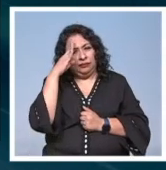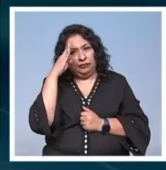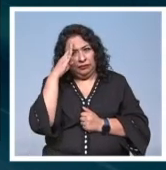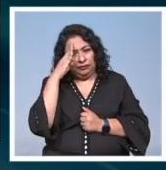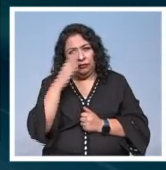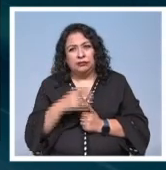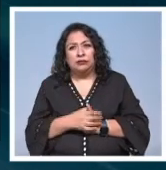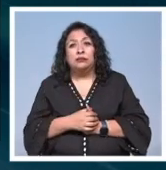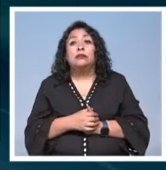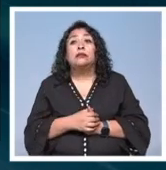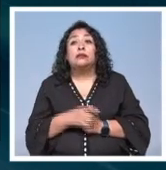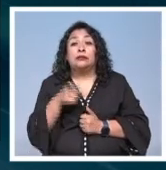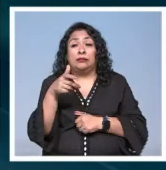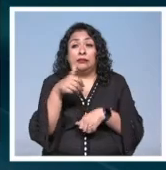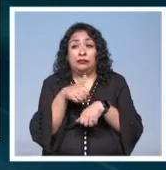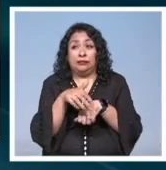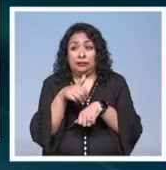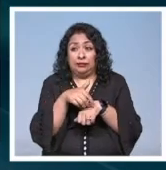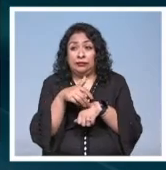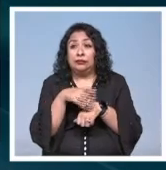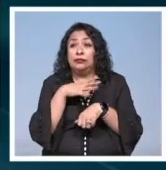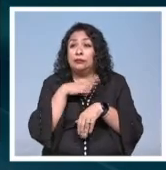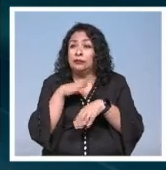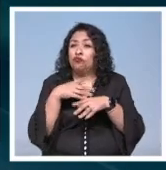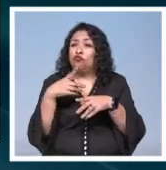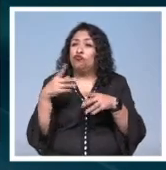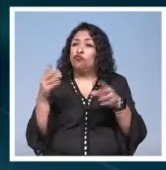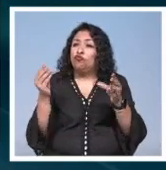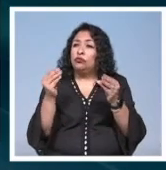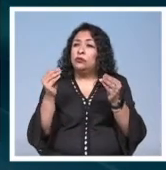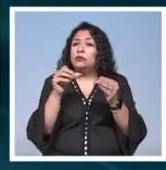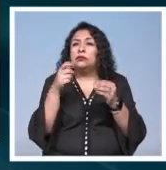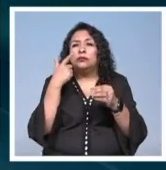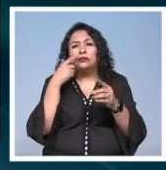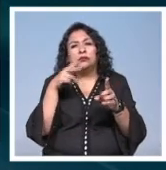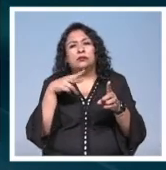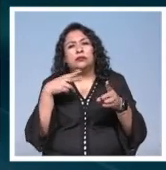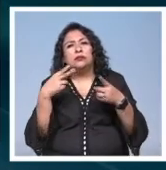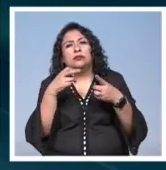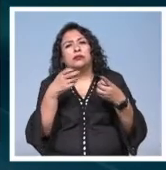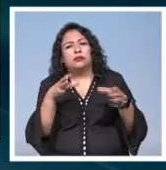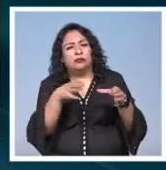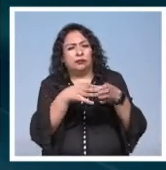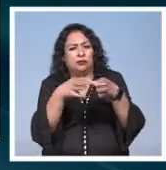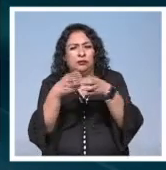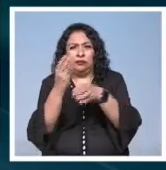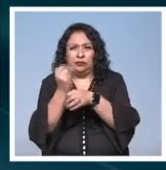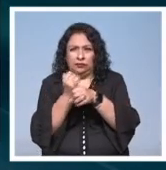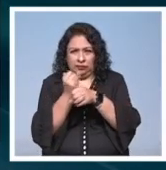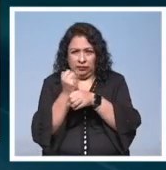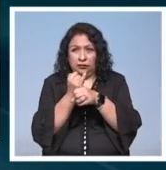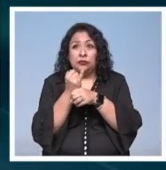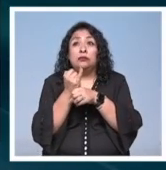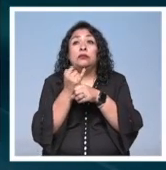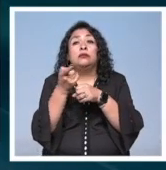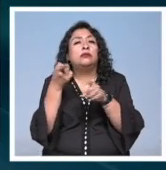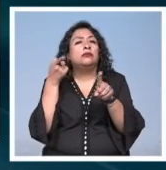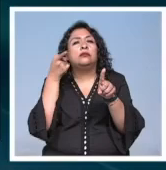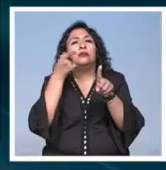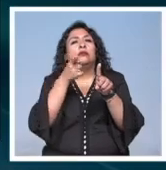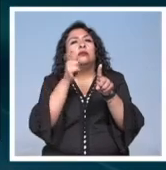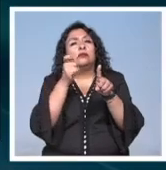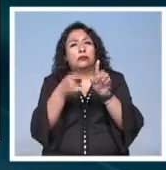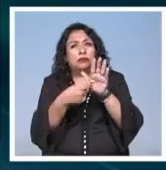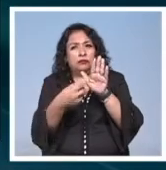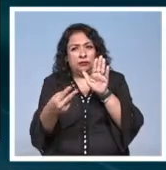En este número se amplía el debate al abordar las perspectivas de las disciplinas en la investigación con el propósito